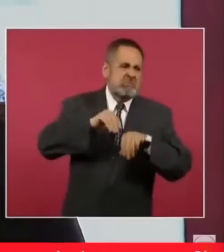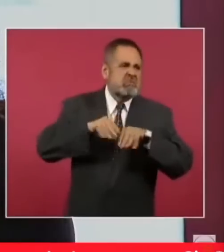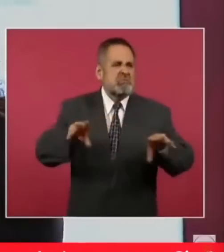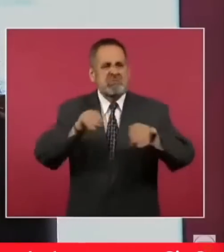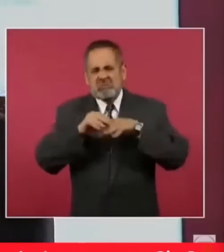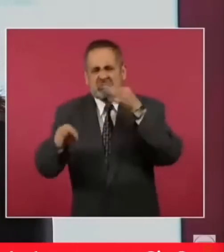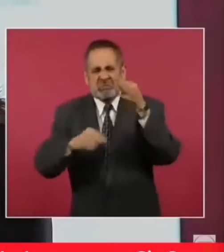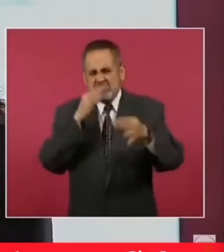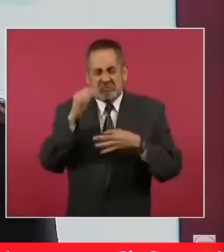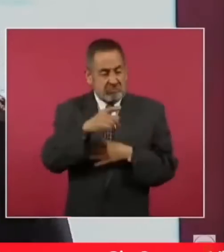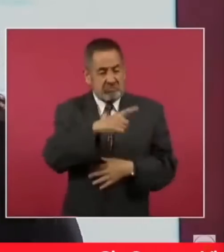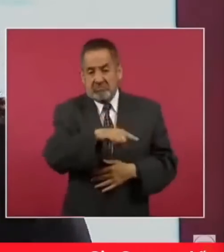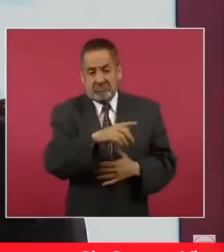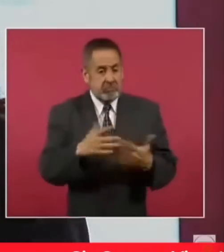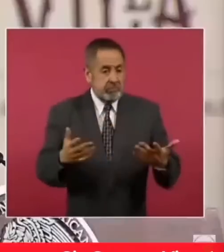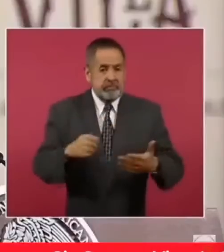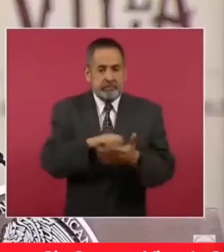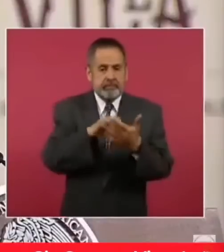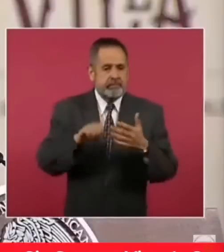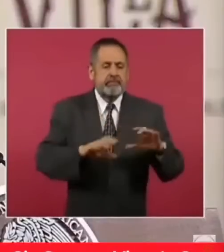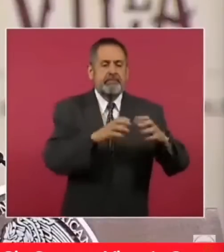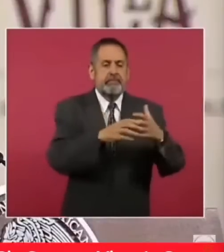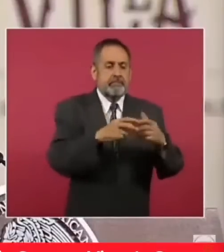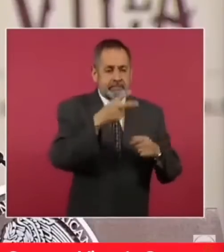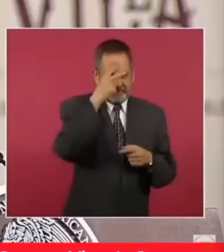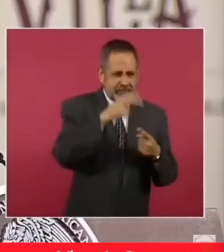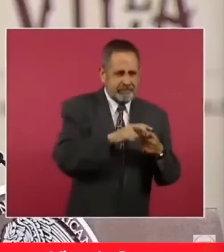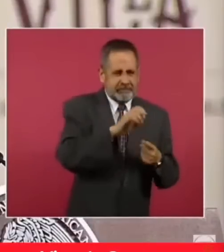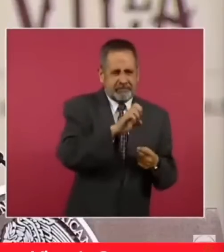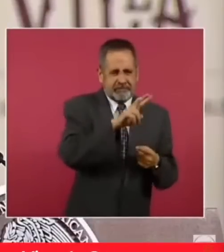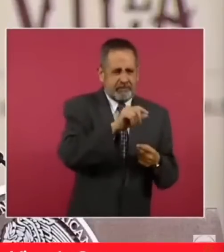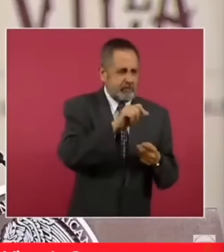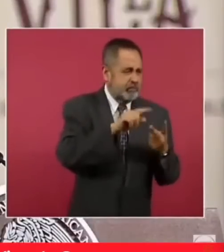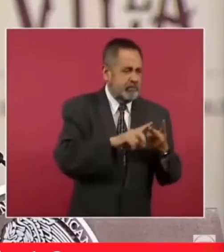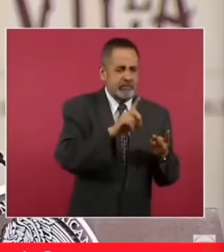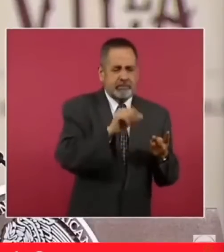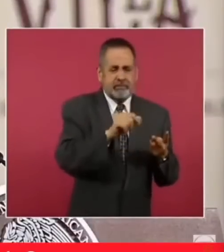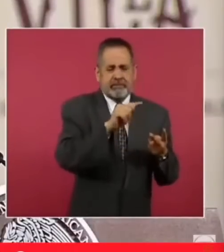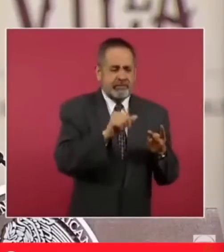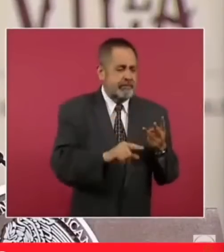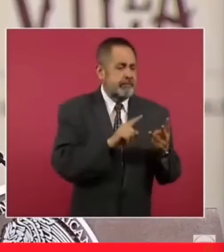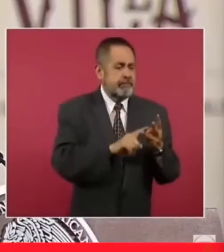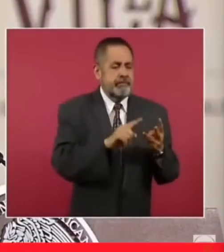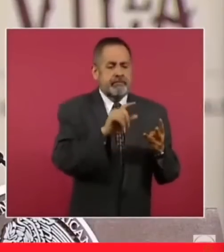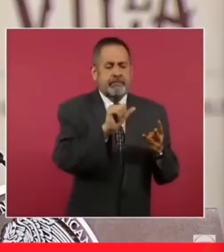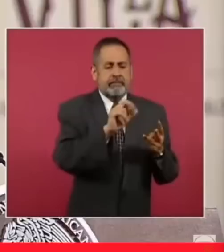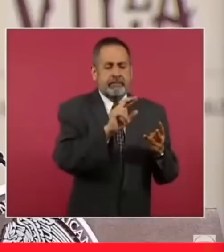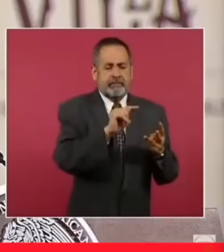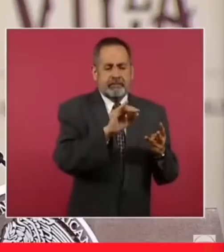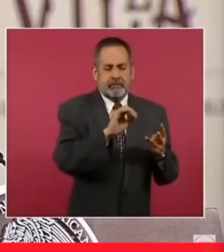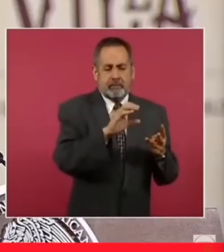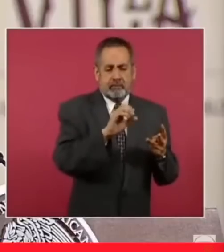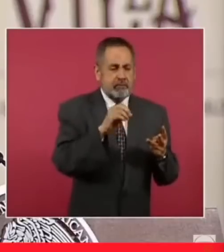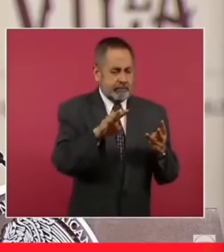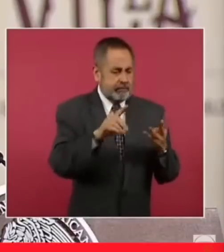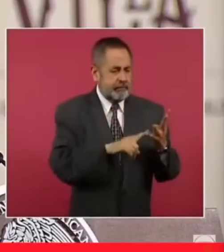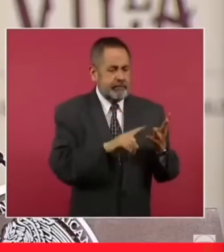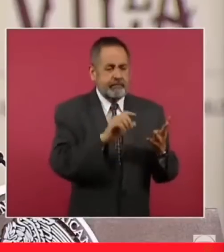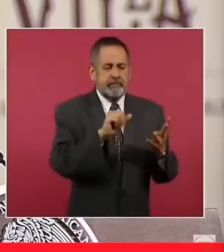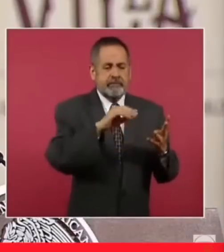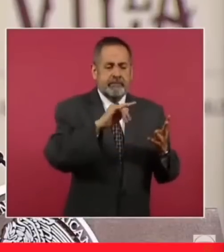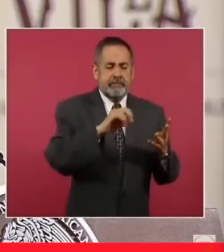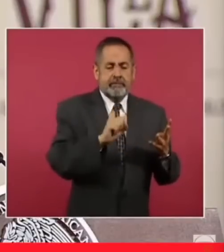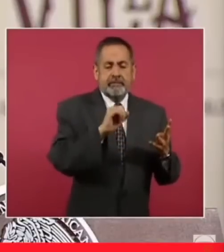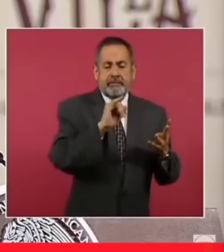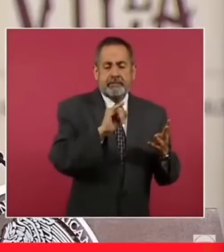sociales. Tal es el caso de México Evalúa, Data Cívica, Documenta C, Artículo 19, Amnistía Internacional,